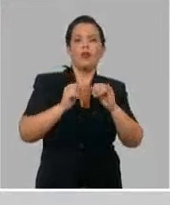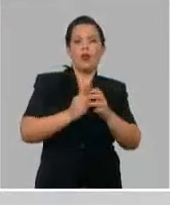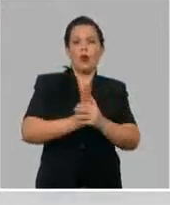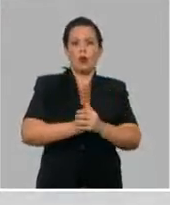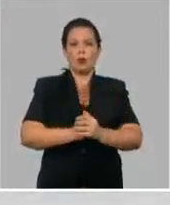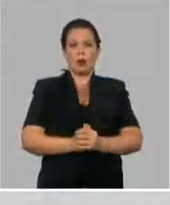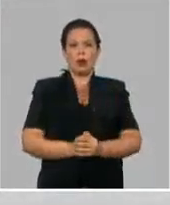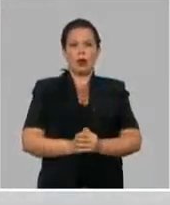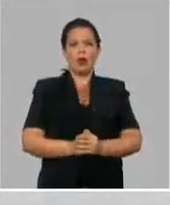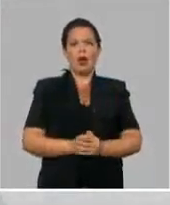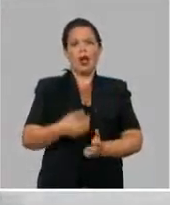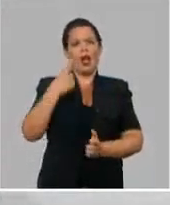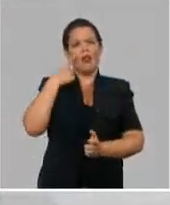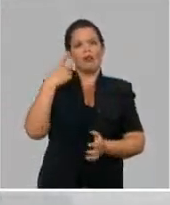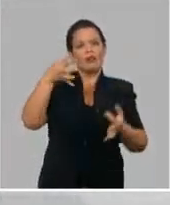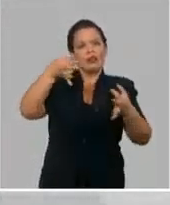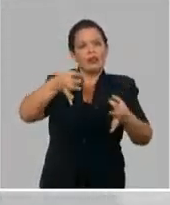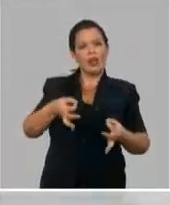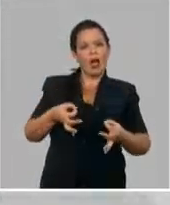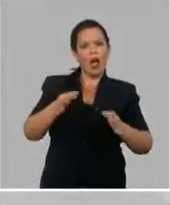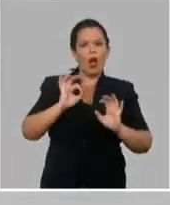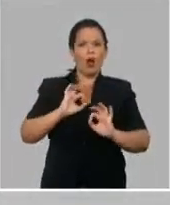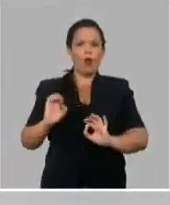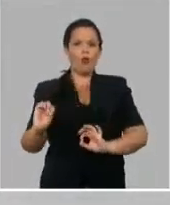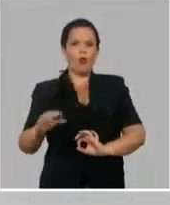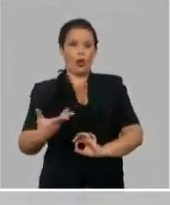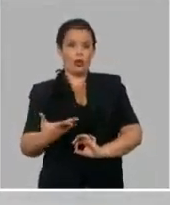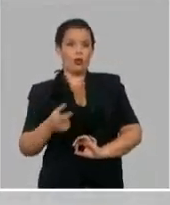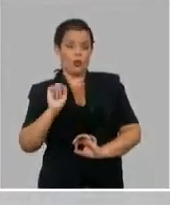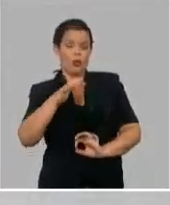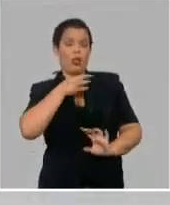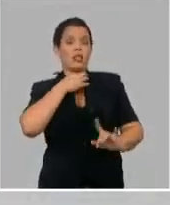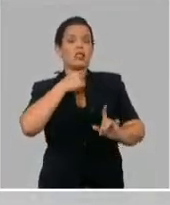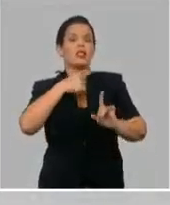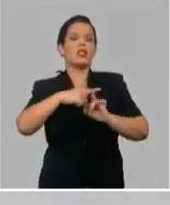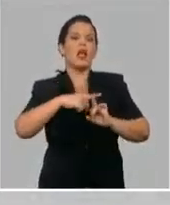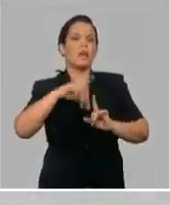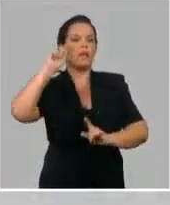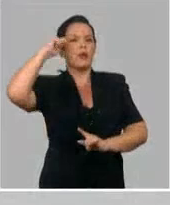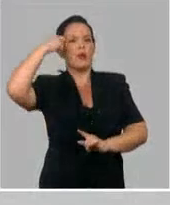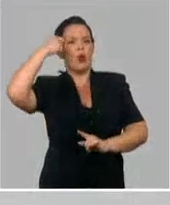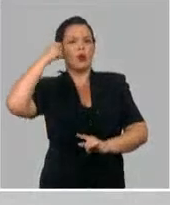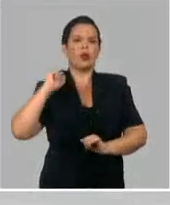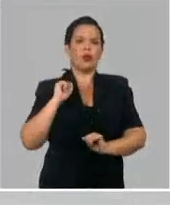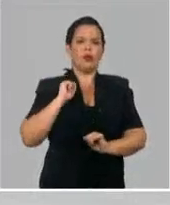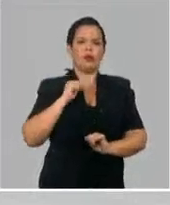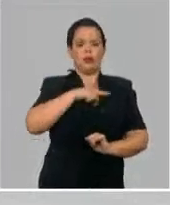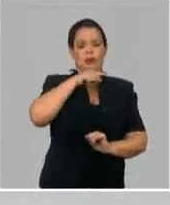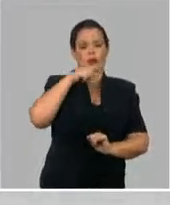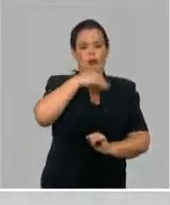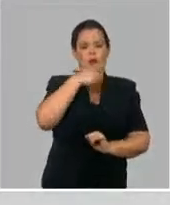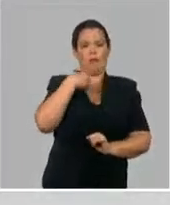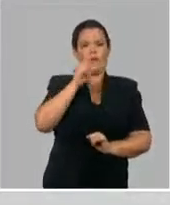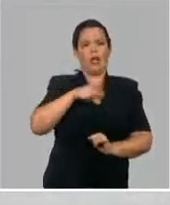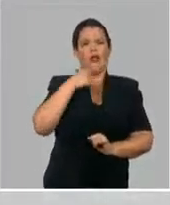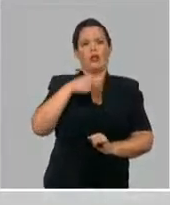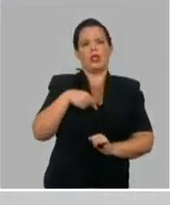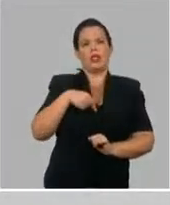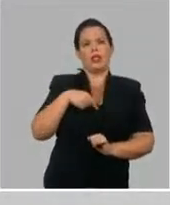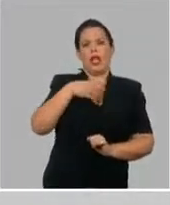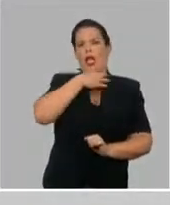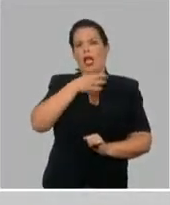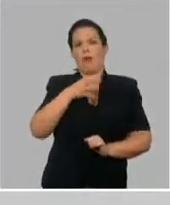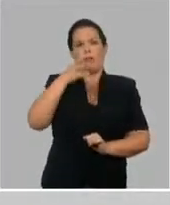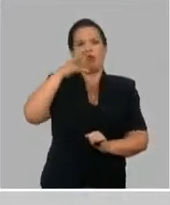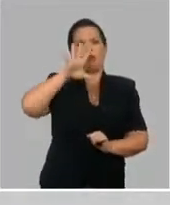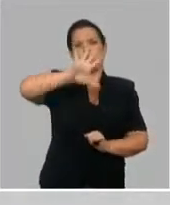palabras que recuerda una prueba de memoria. Uno le da números o palabras a la persona y uno dice, se recordó de 10, de 5,